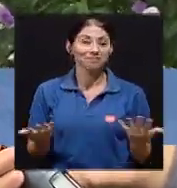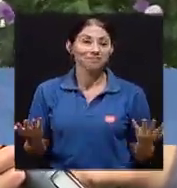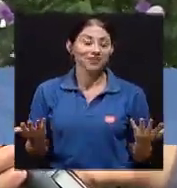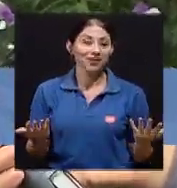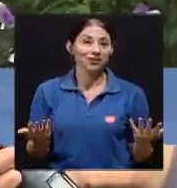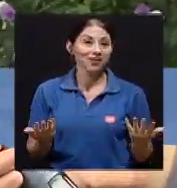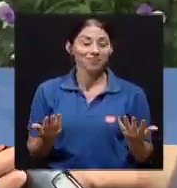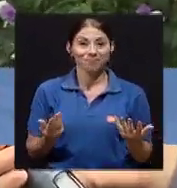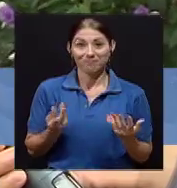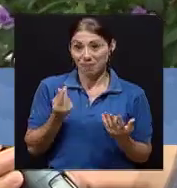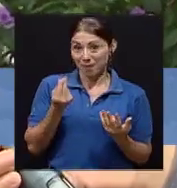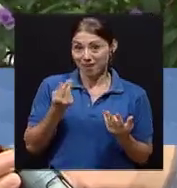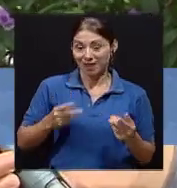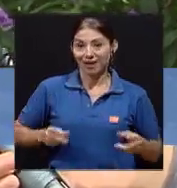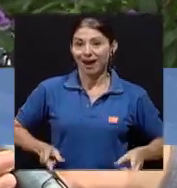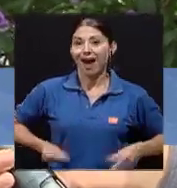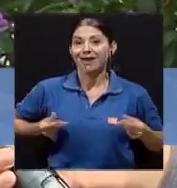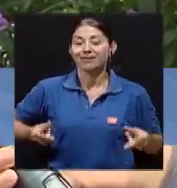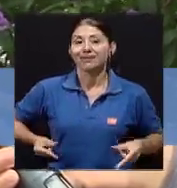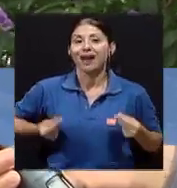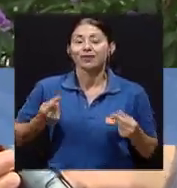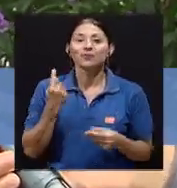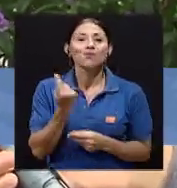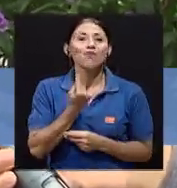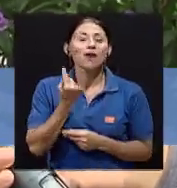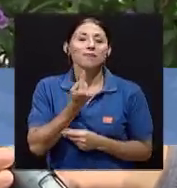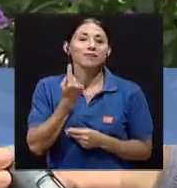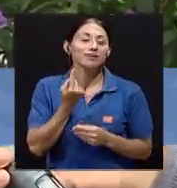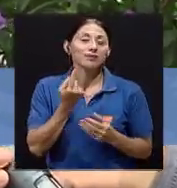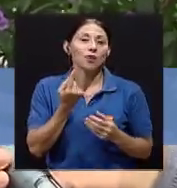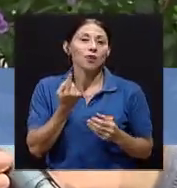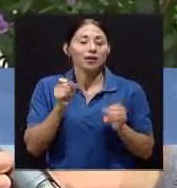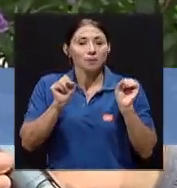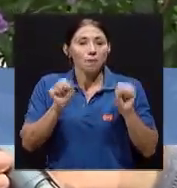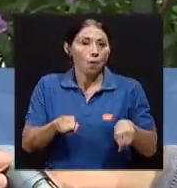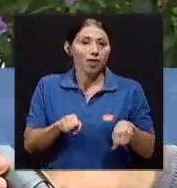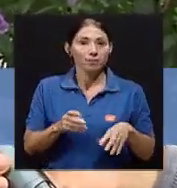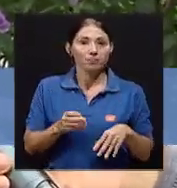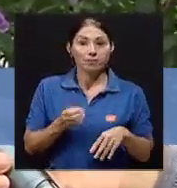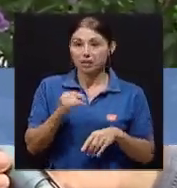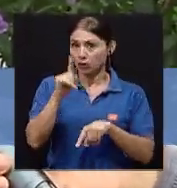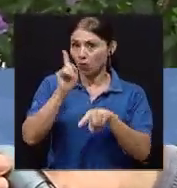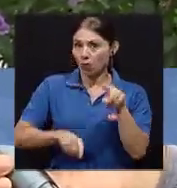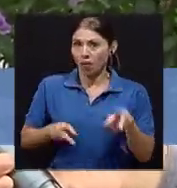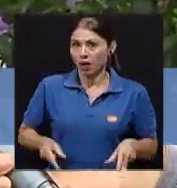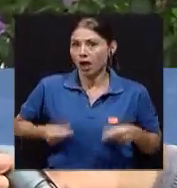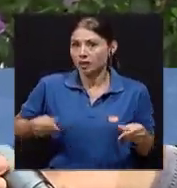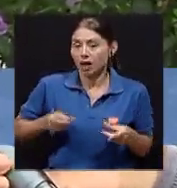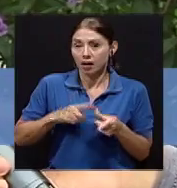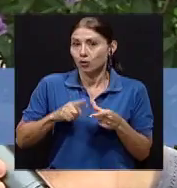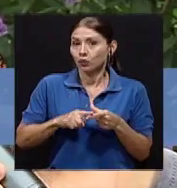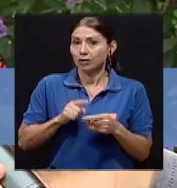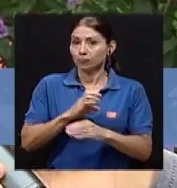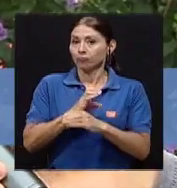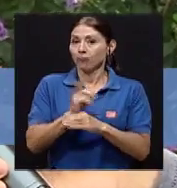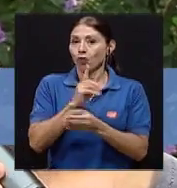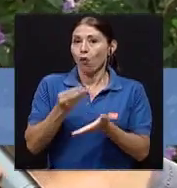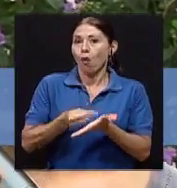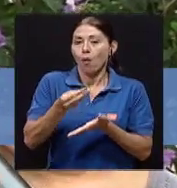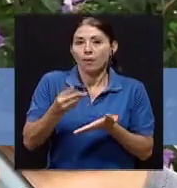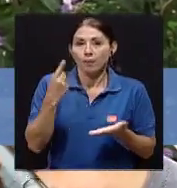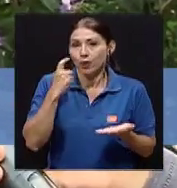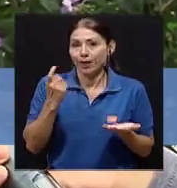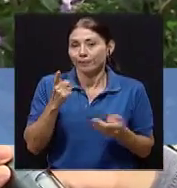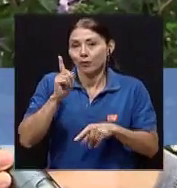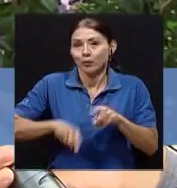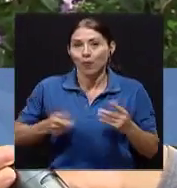gastar lo que, o sea, lo que puede y lo que no se gasta, no se compra,